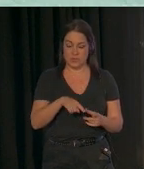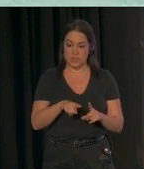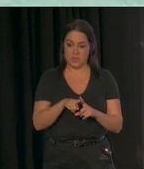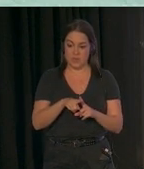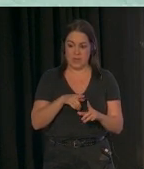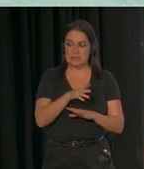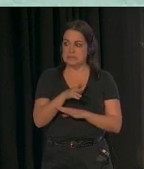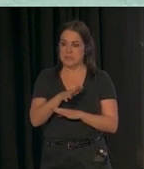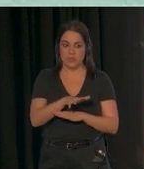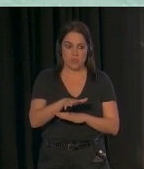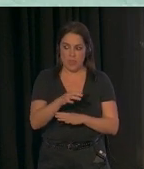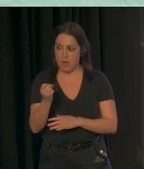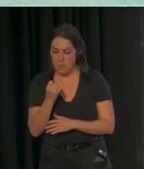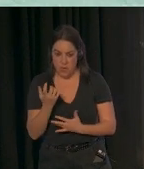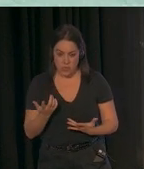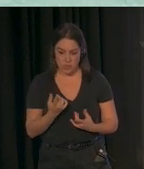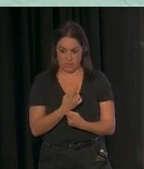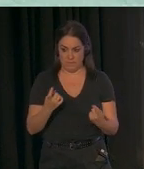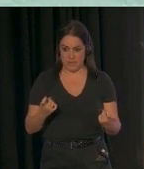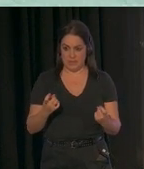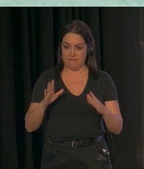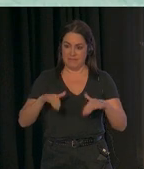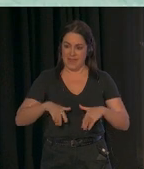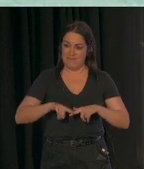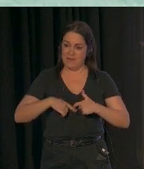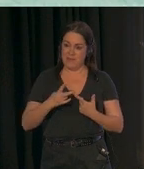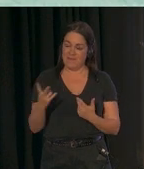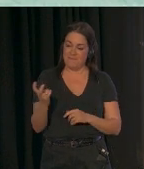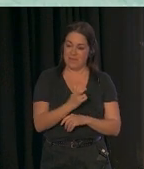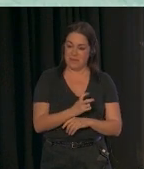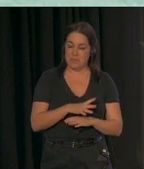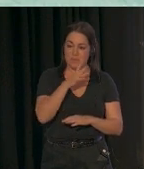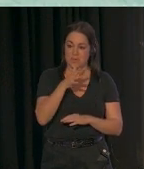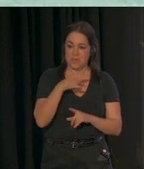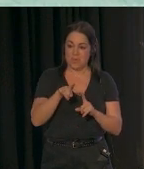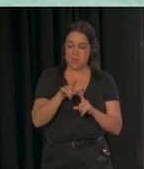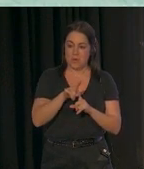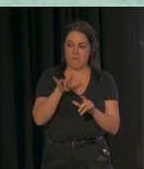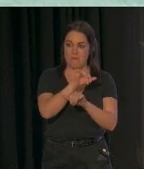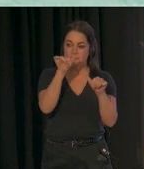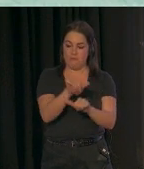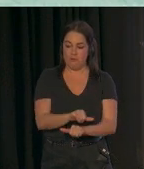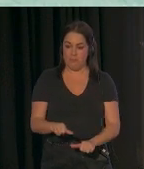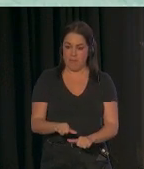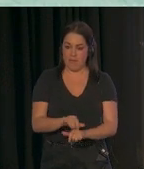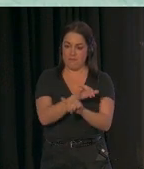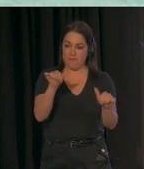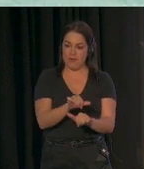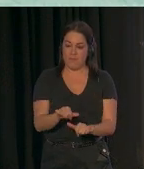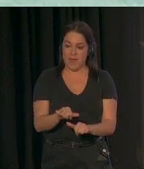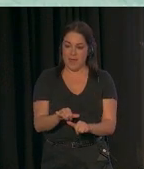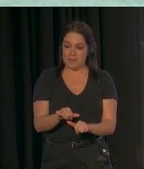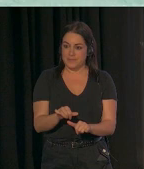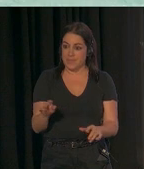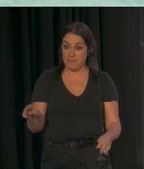buscar servicios y apoyo. Pero, al final, las familias vienen a IPATS porque están intentando encontrar una forma de conseguir lo